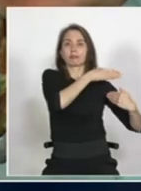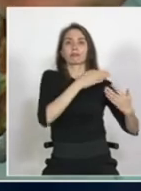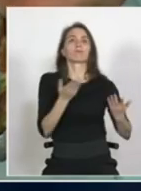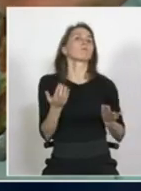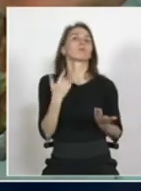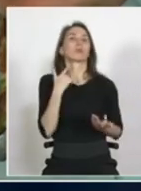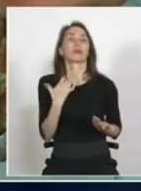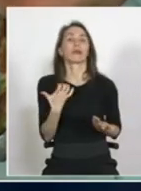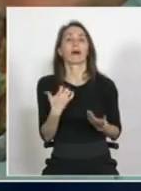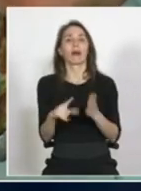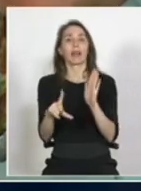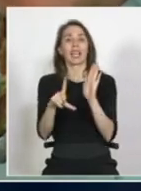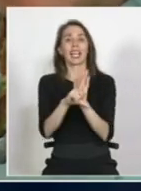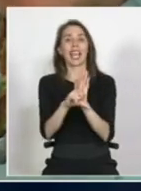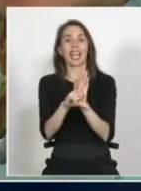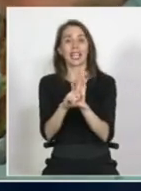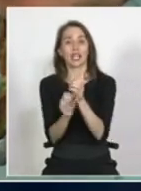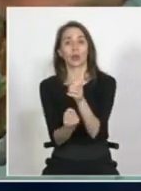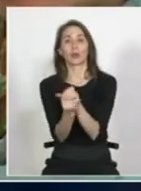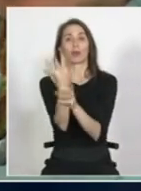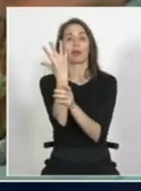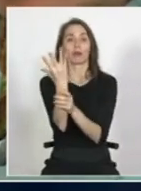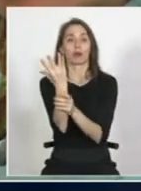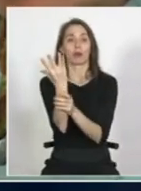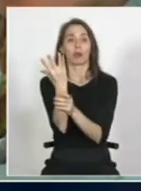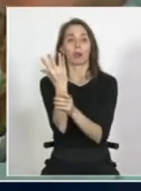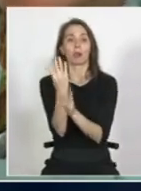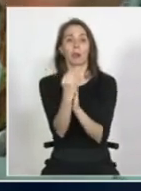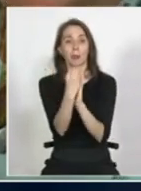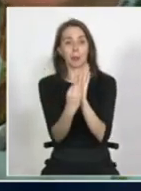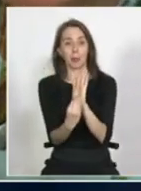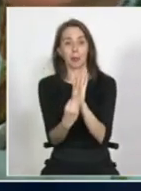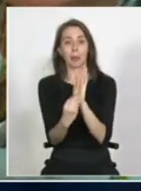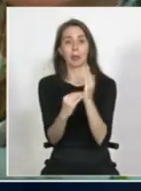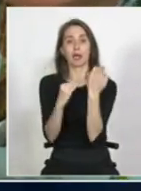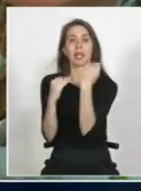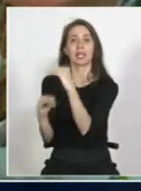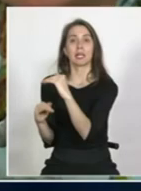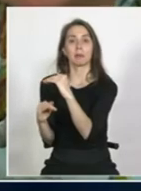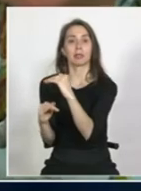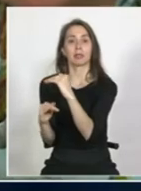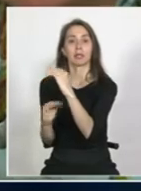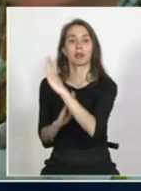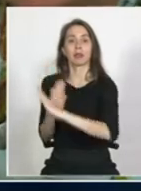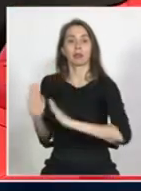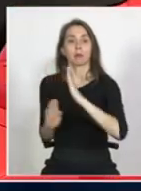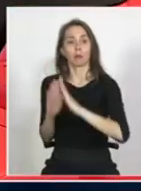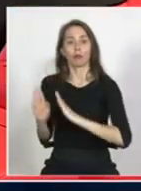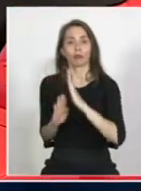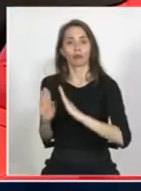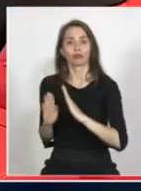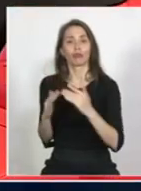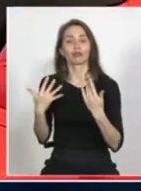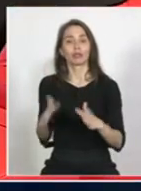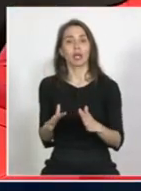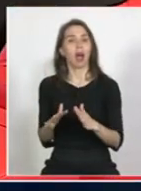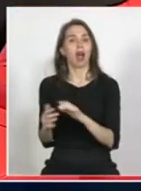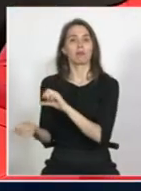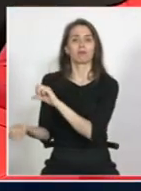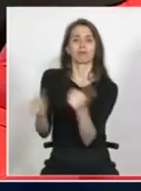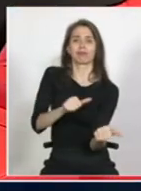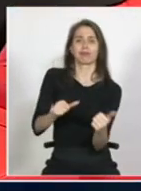legislación nueva también contempla estos límites a la protección que ya están superados